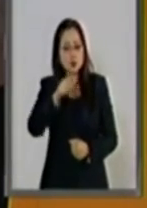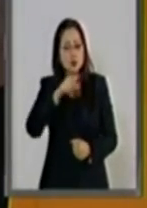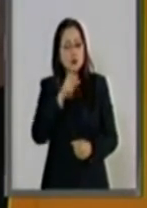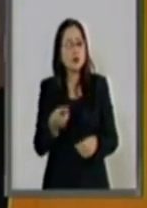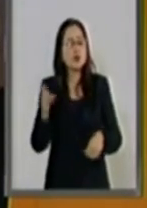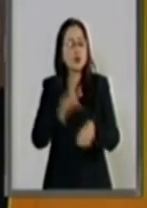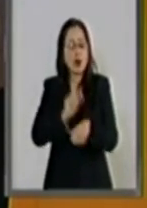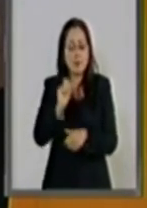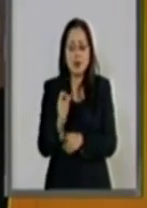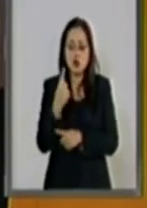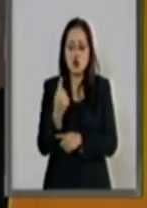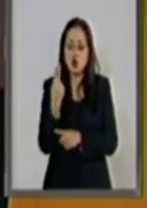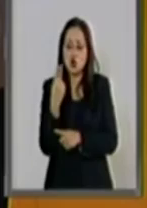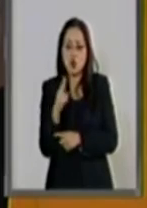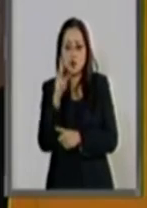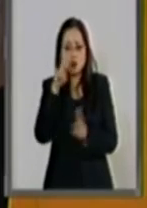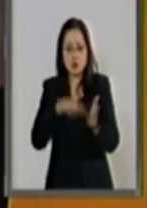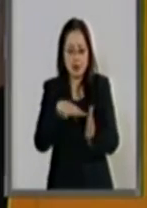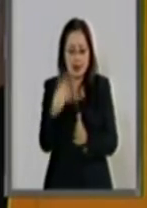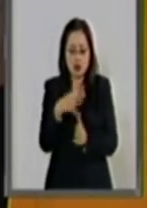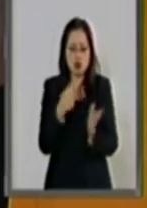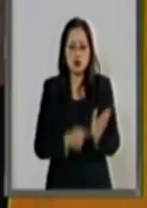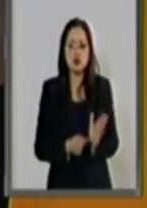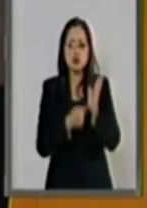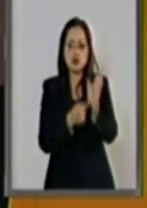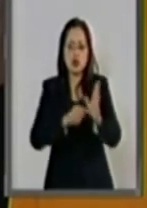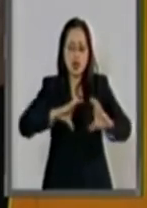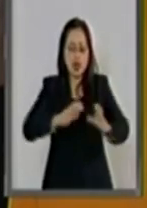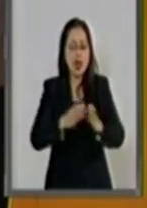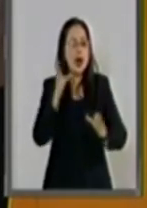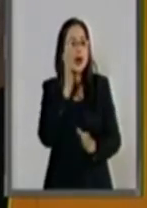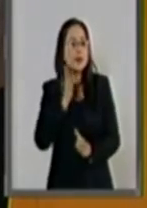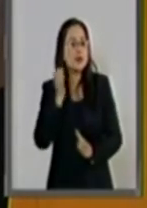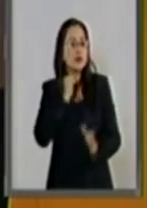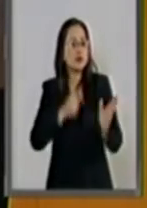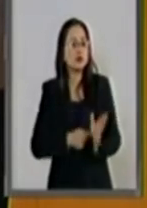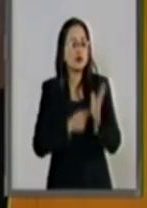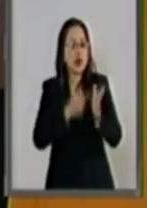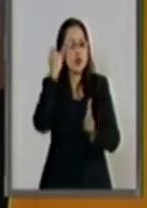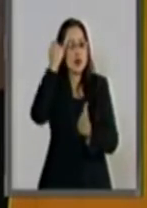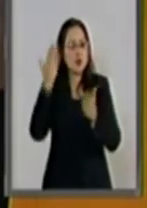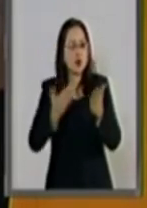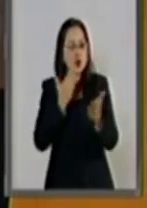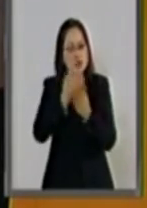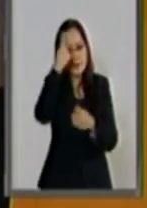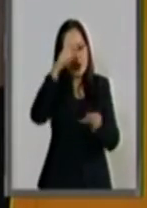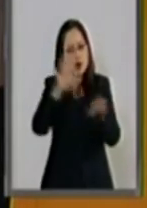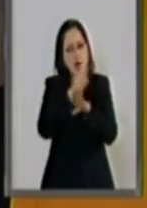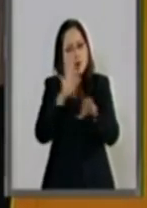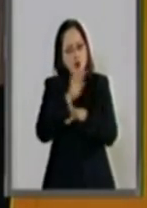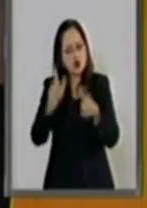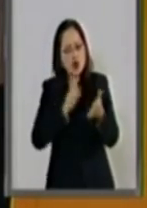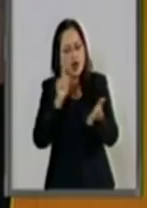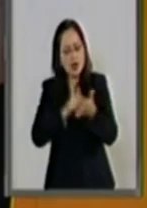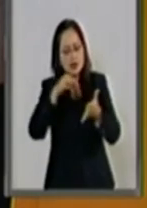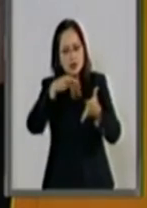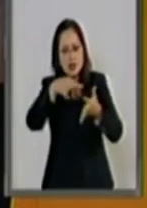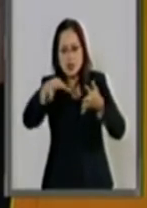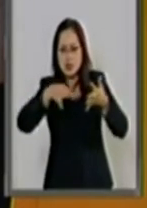de noviembre de 2014 se presentó en la Cámara de Senadores la iniciativa de reforma a 10